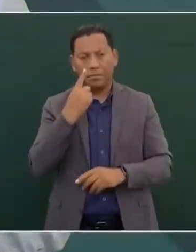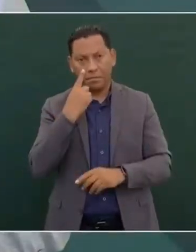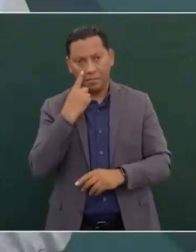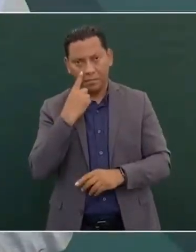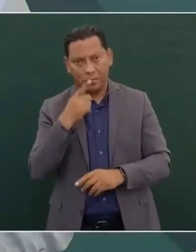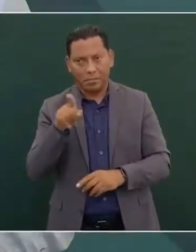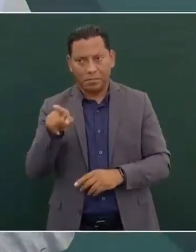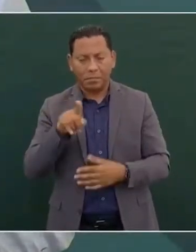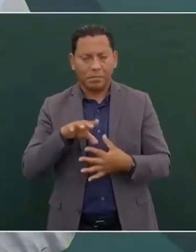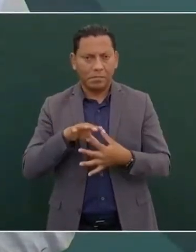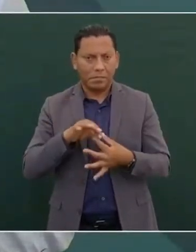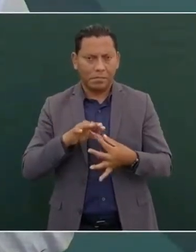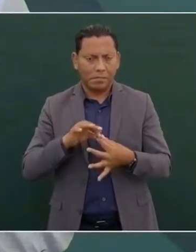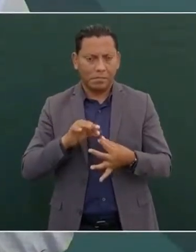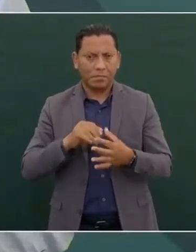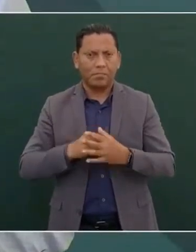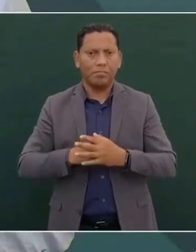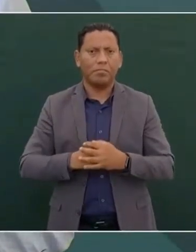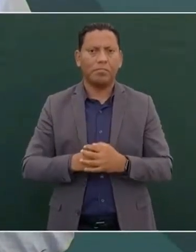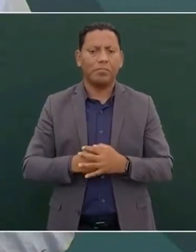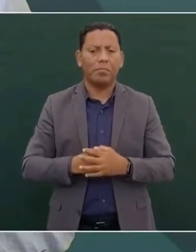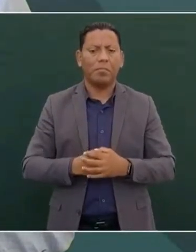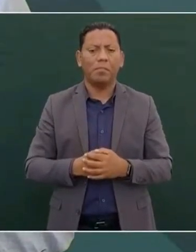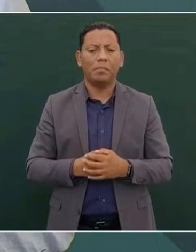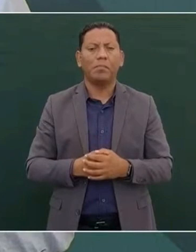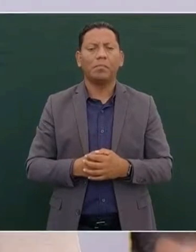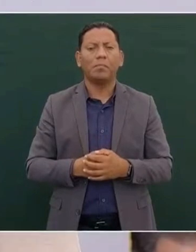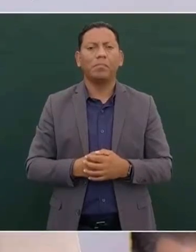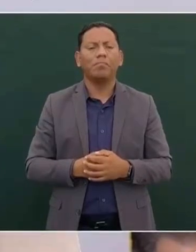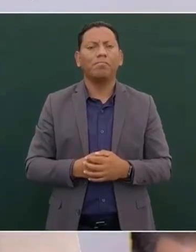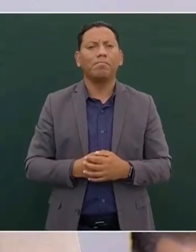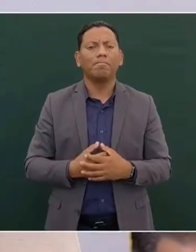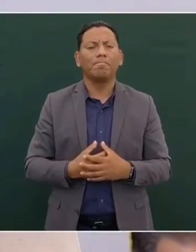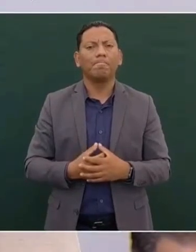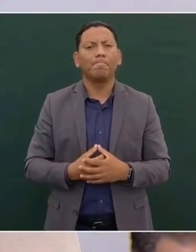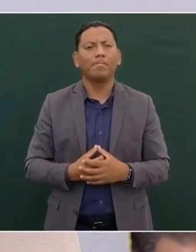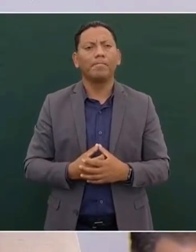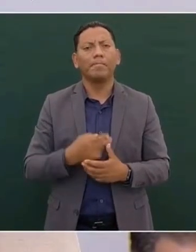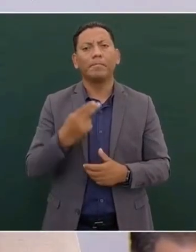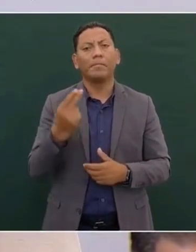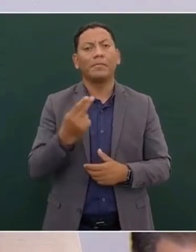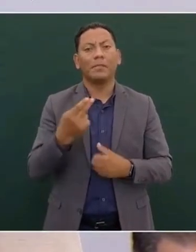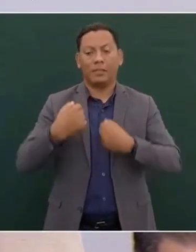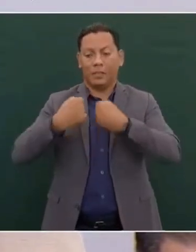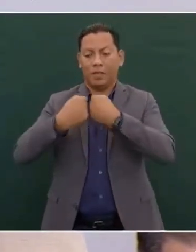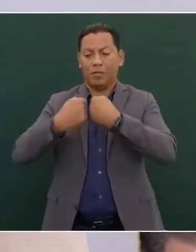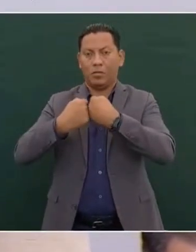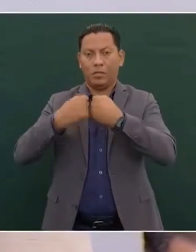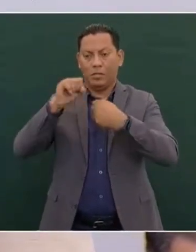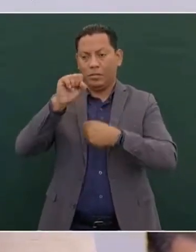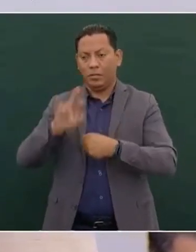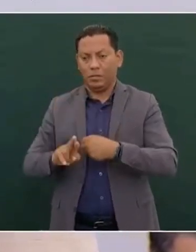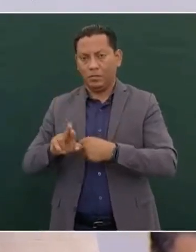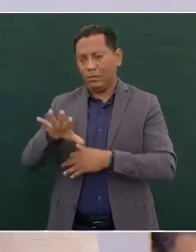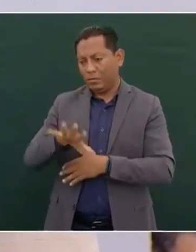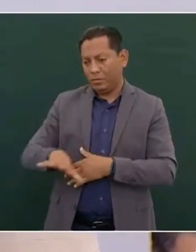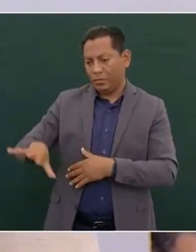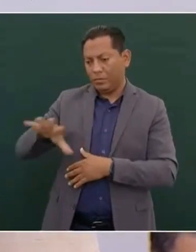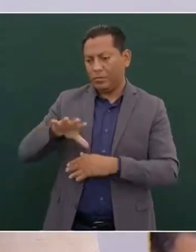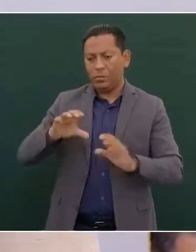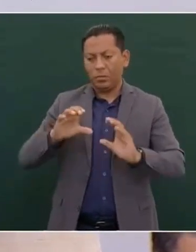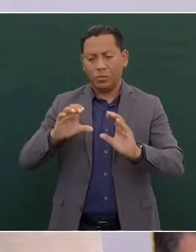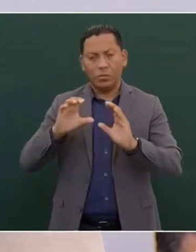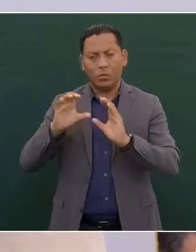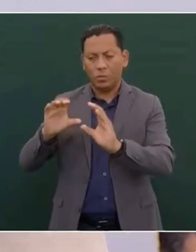lo que tenemos que cuidar en la frontera sur es